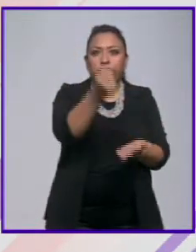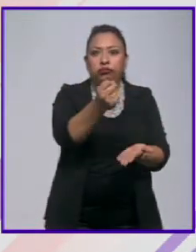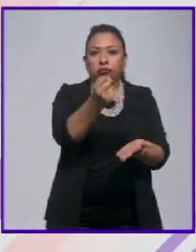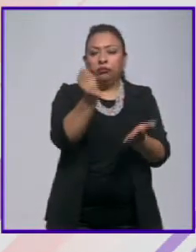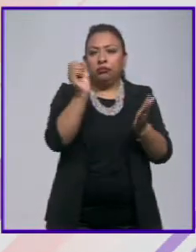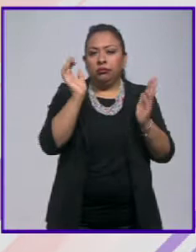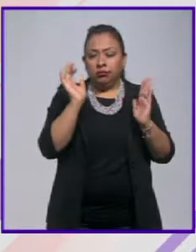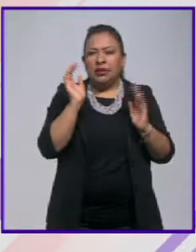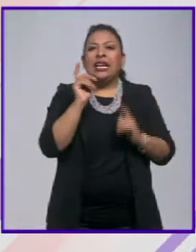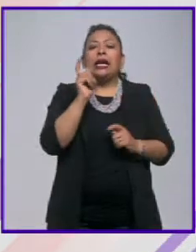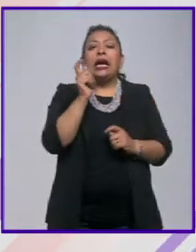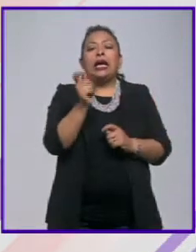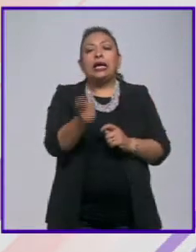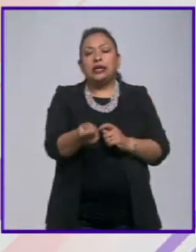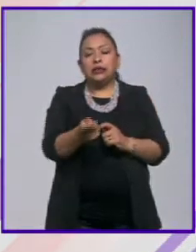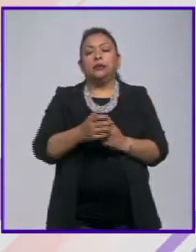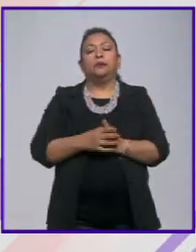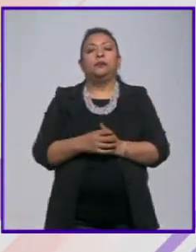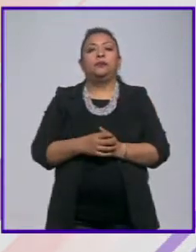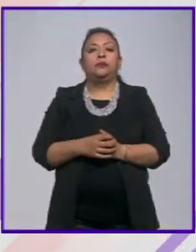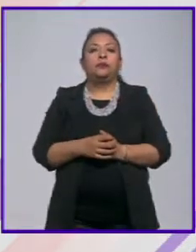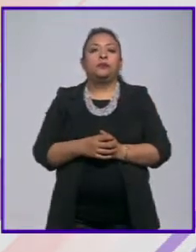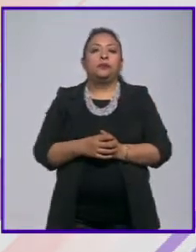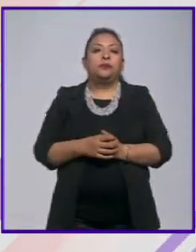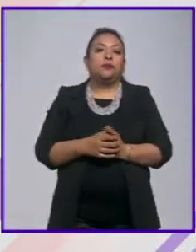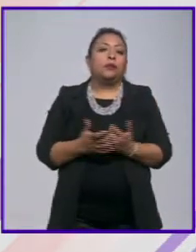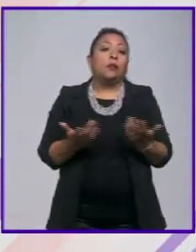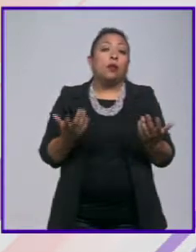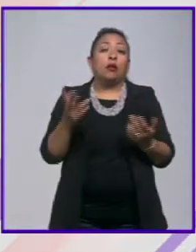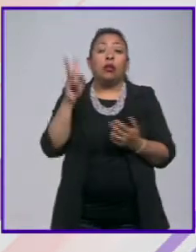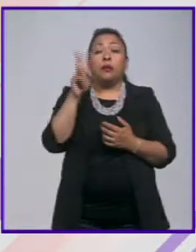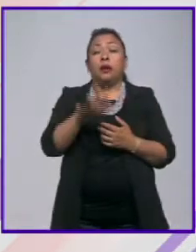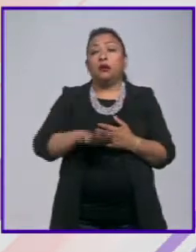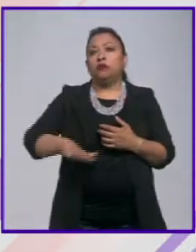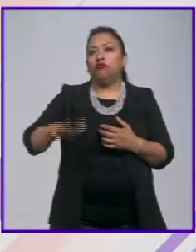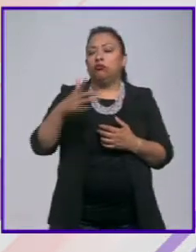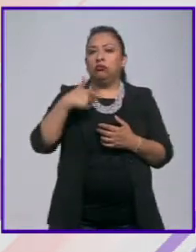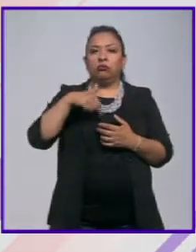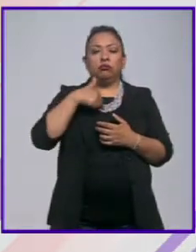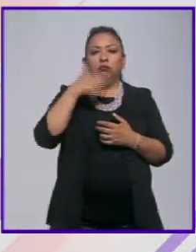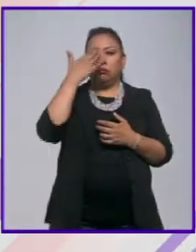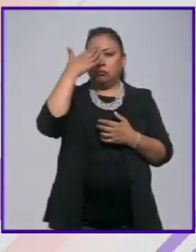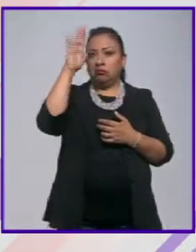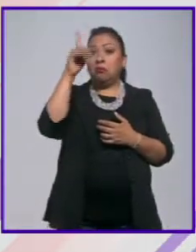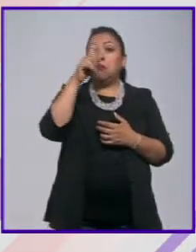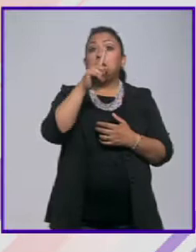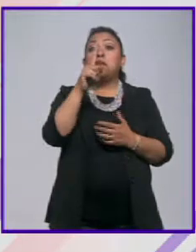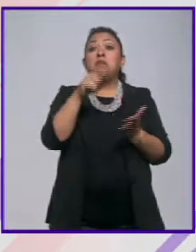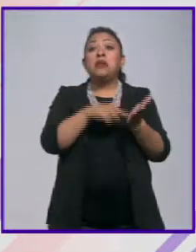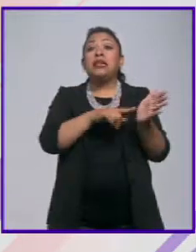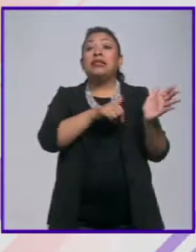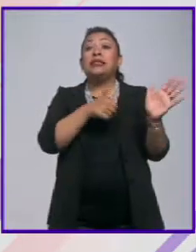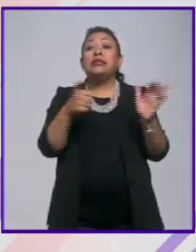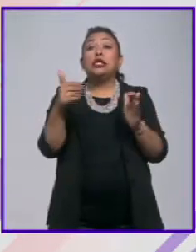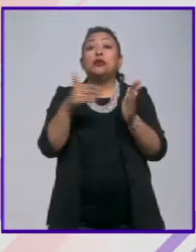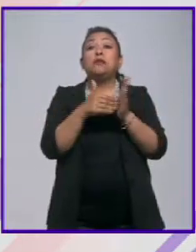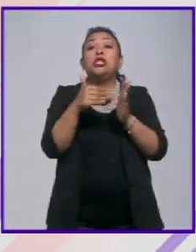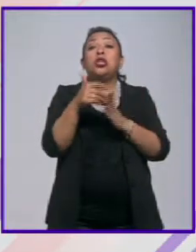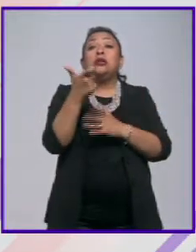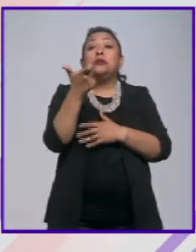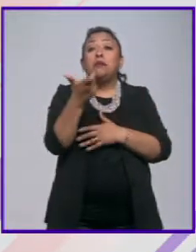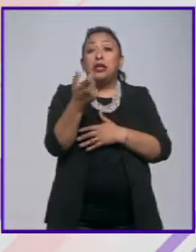entonces estás hablando de un universo que no conocemos nosotros son 1.600 millones de pesos una película